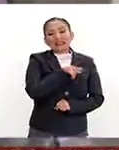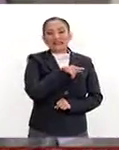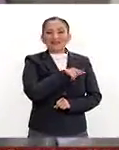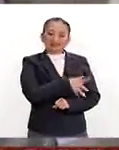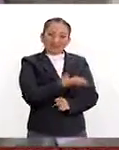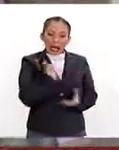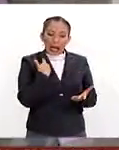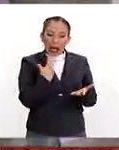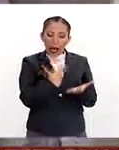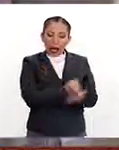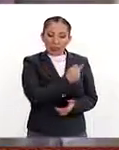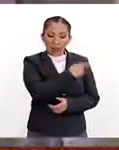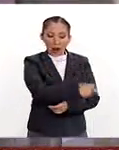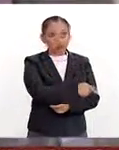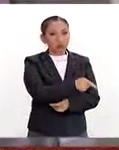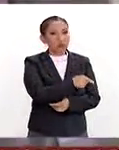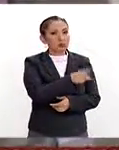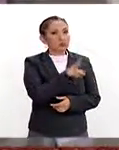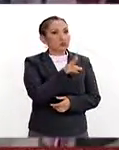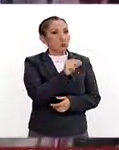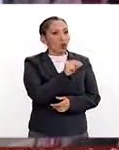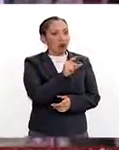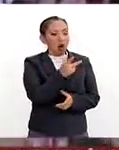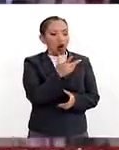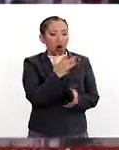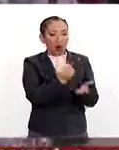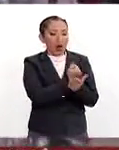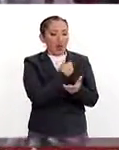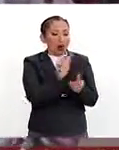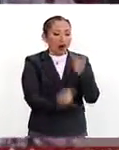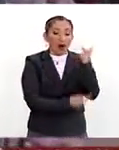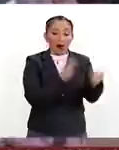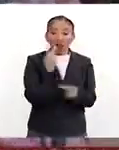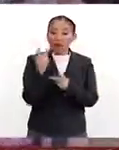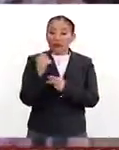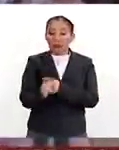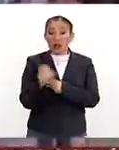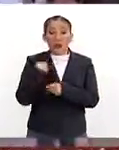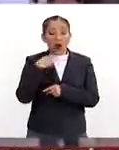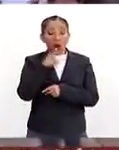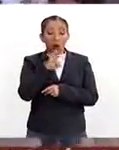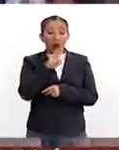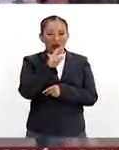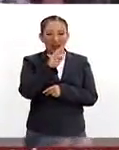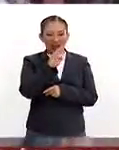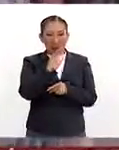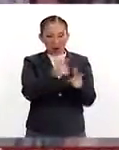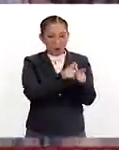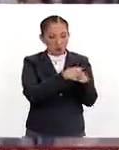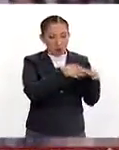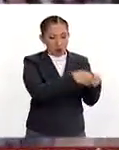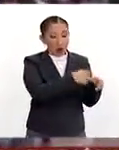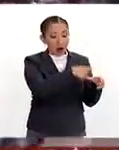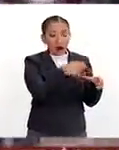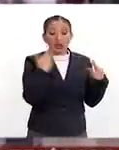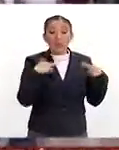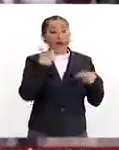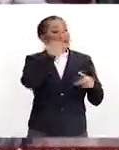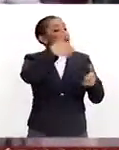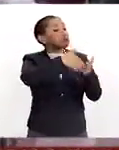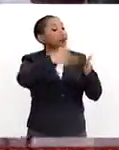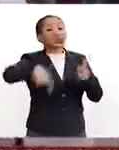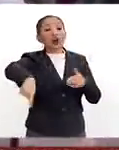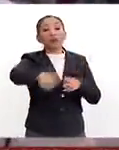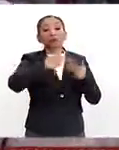ganaron el no, el plebiscito no significa que el uribismo represente los seis millones